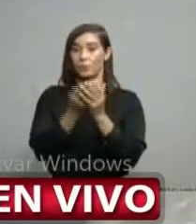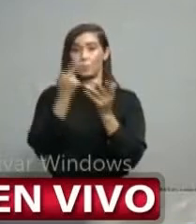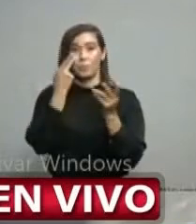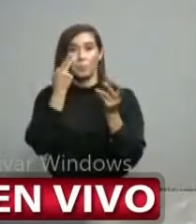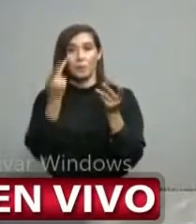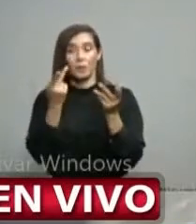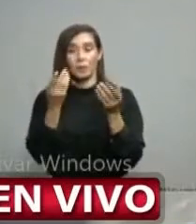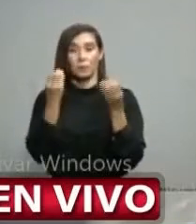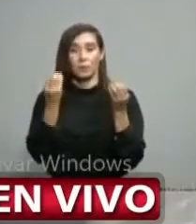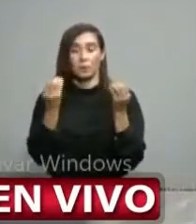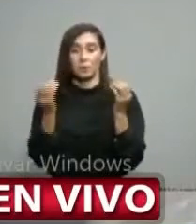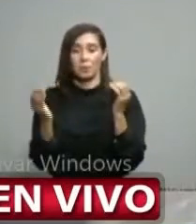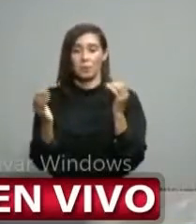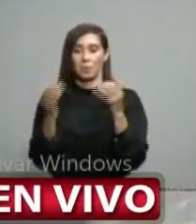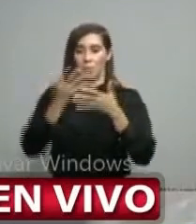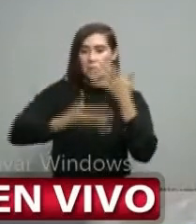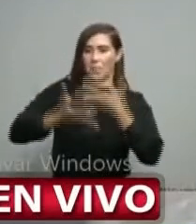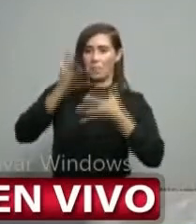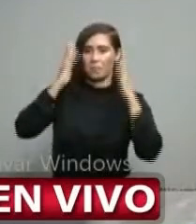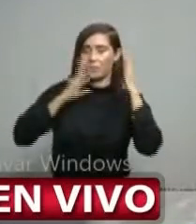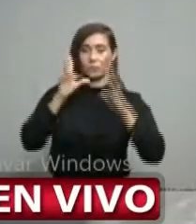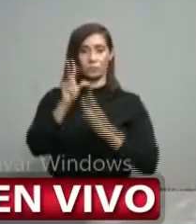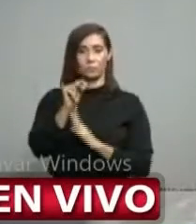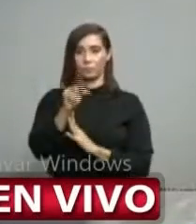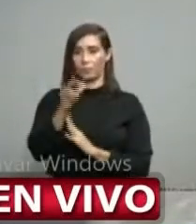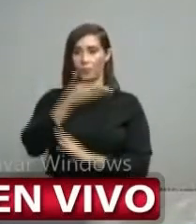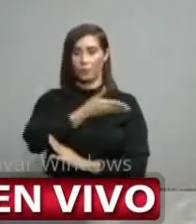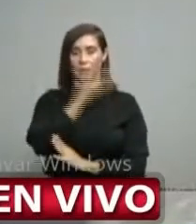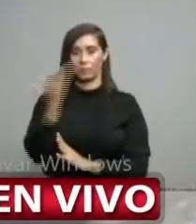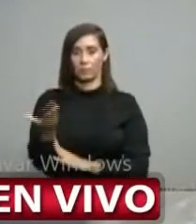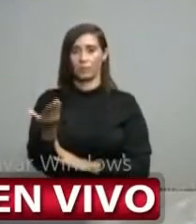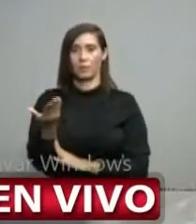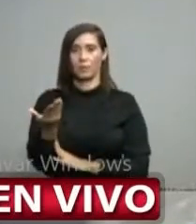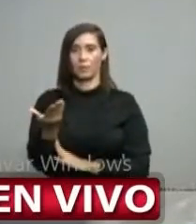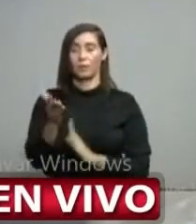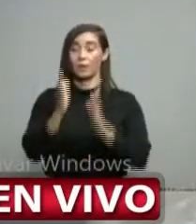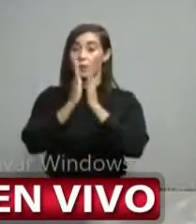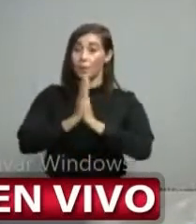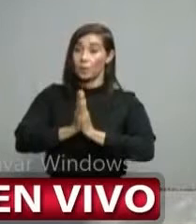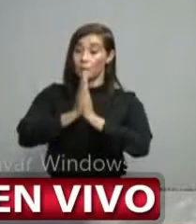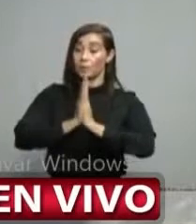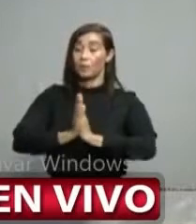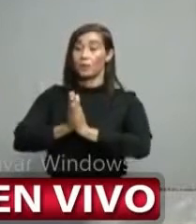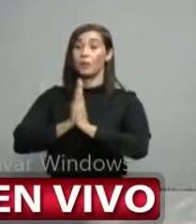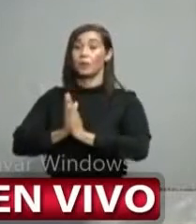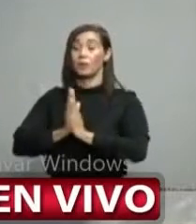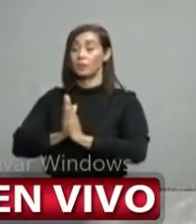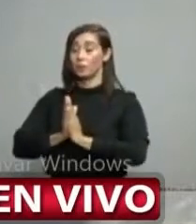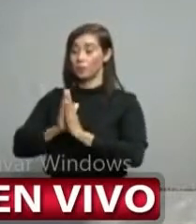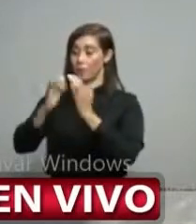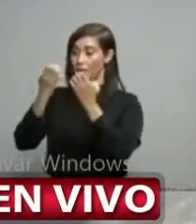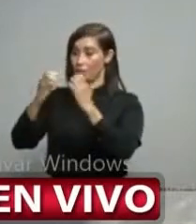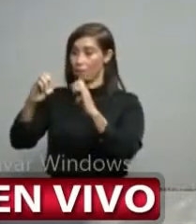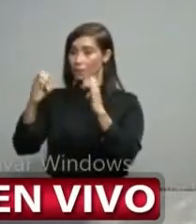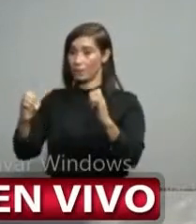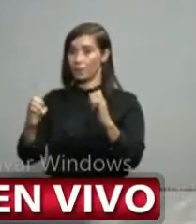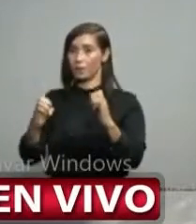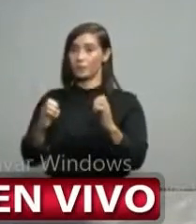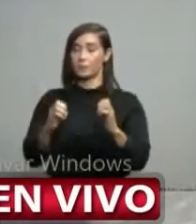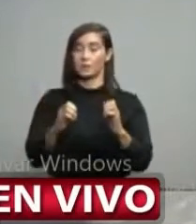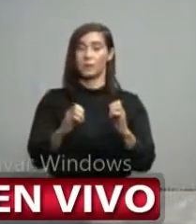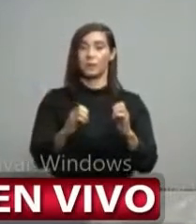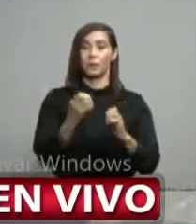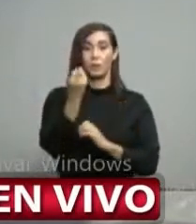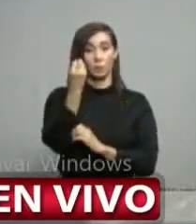que no hay contradicción en el pedido que se ha hecho y que ha sido aprobado por 12 días